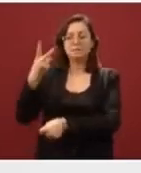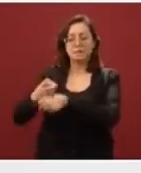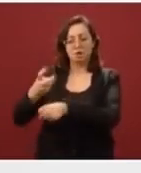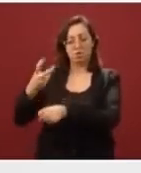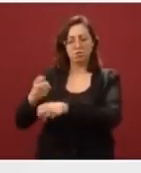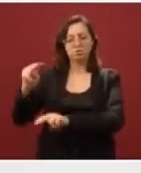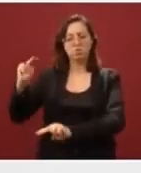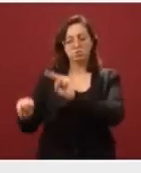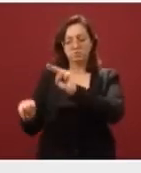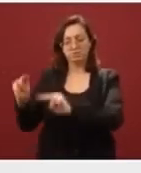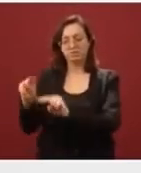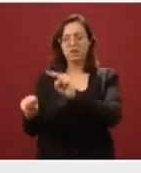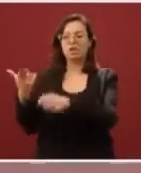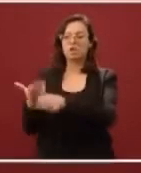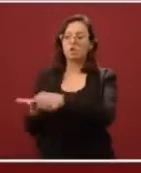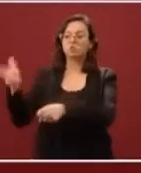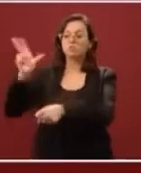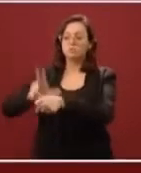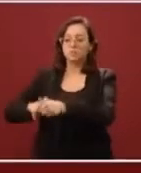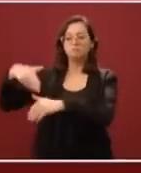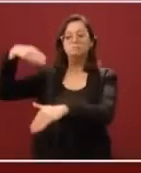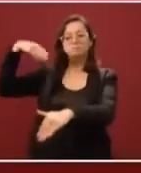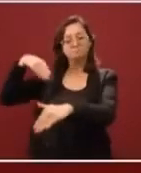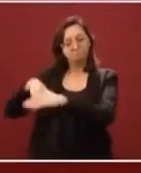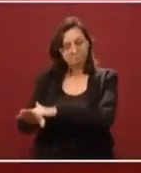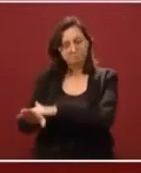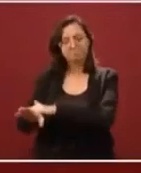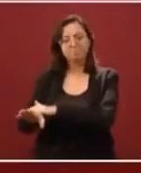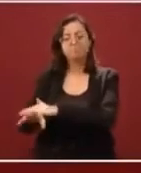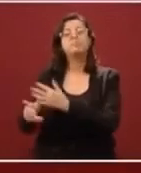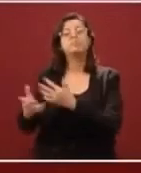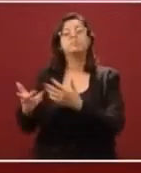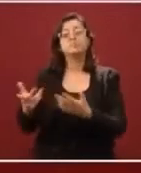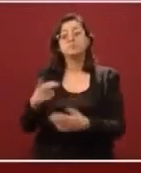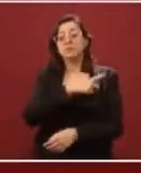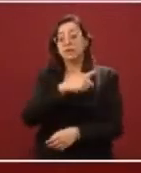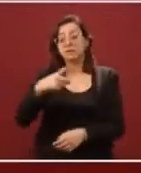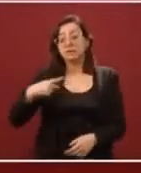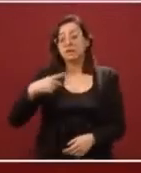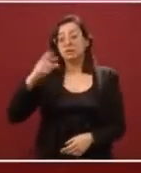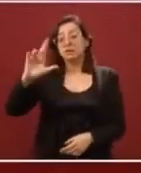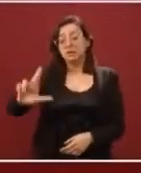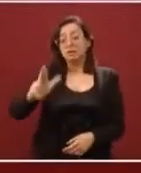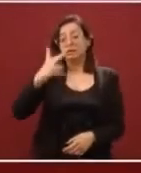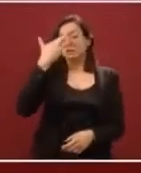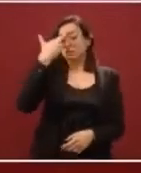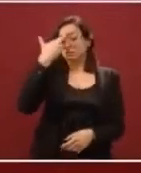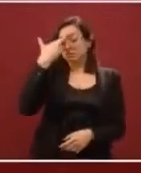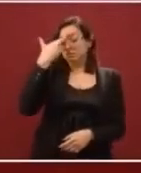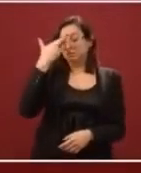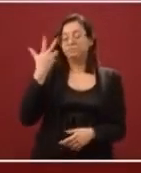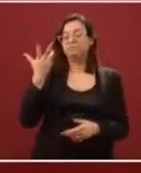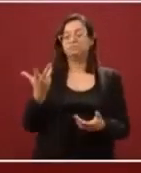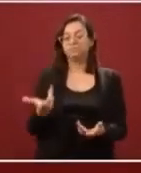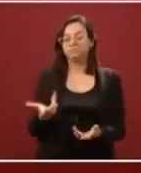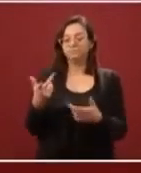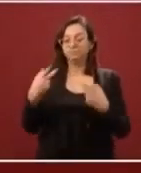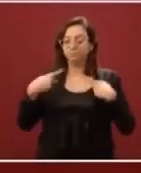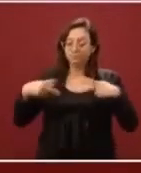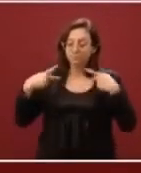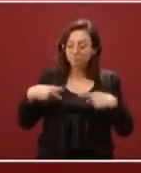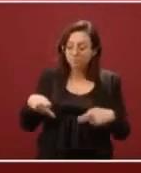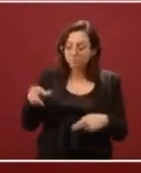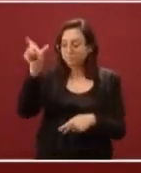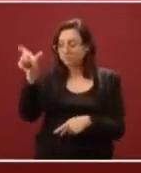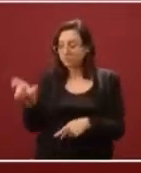ya sea para observación o una valoración a fondo. Hay que recordar que en los elementos de atención médica se dice que si la persona